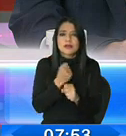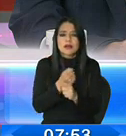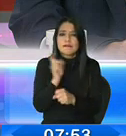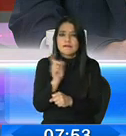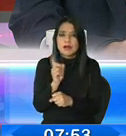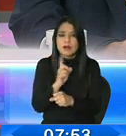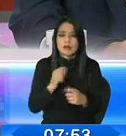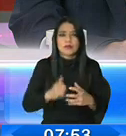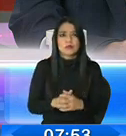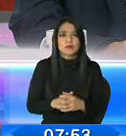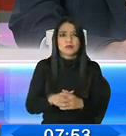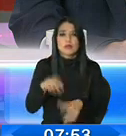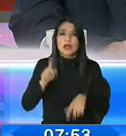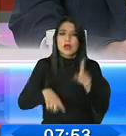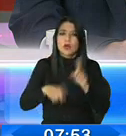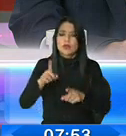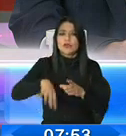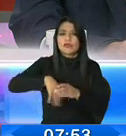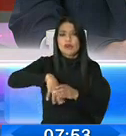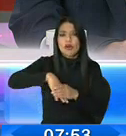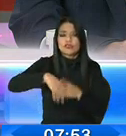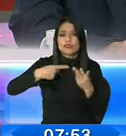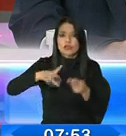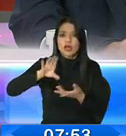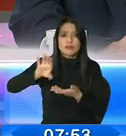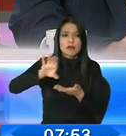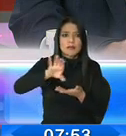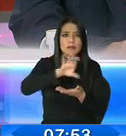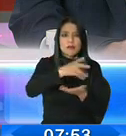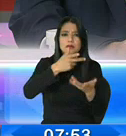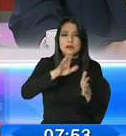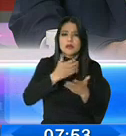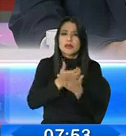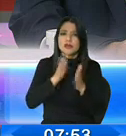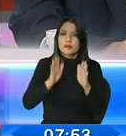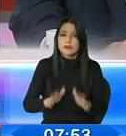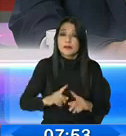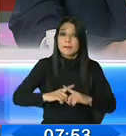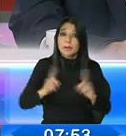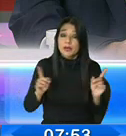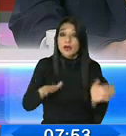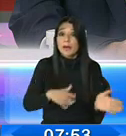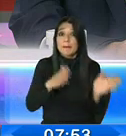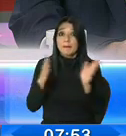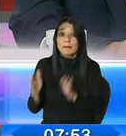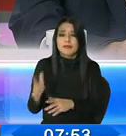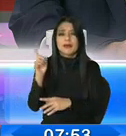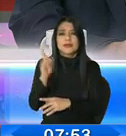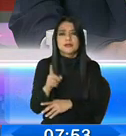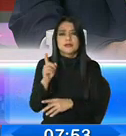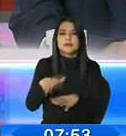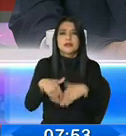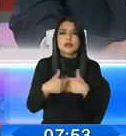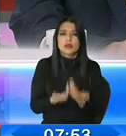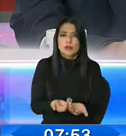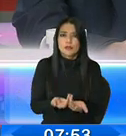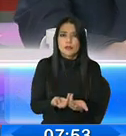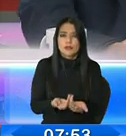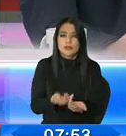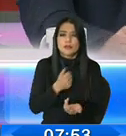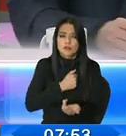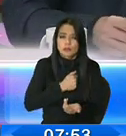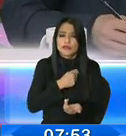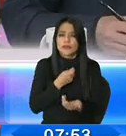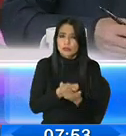Ha llegado muchos fondos, estamos inyectando liquidez a la economía, pero aparte de eso necesitamos consumir, consumir lo